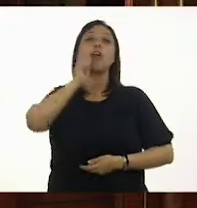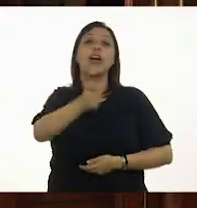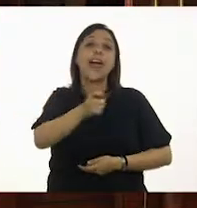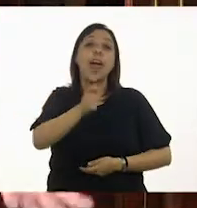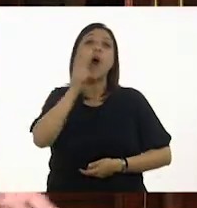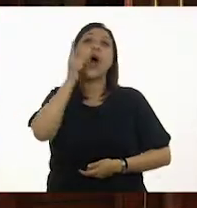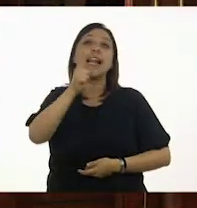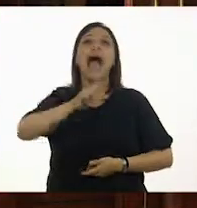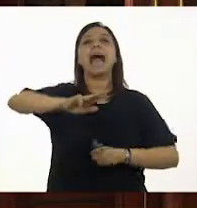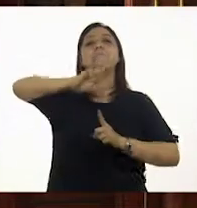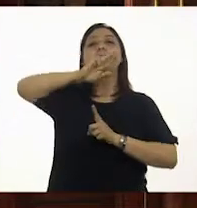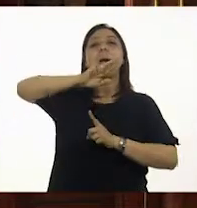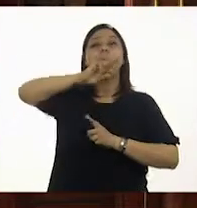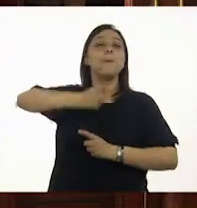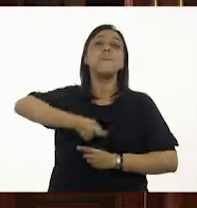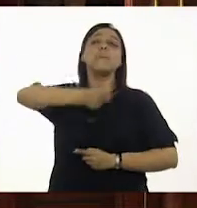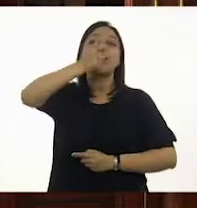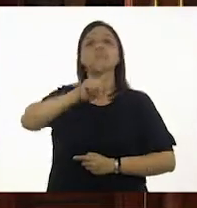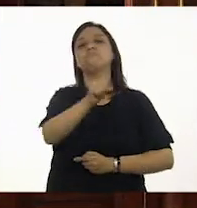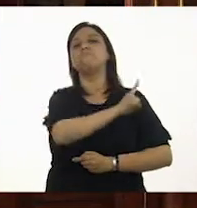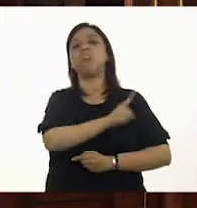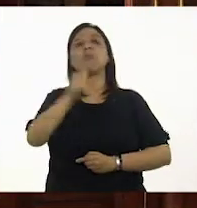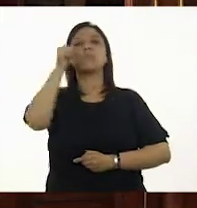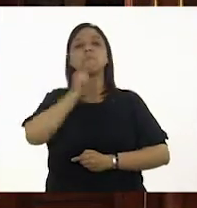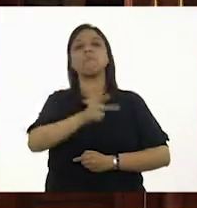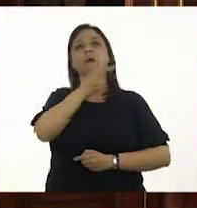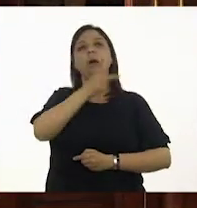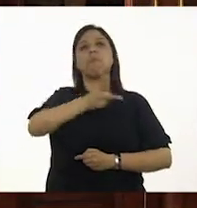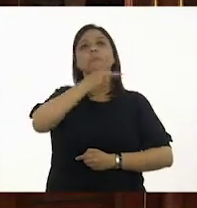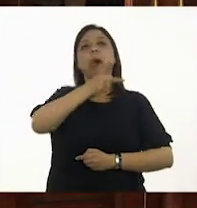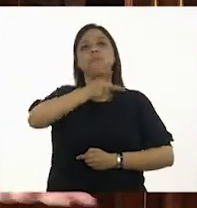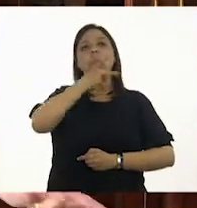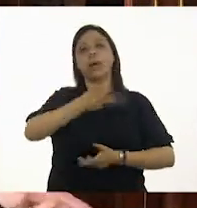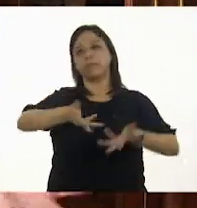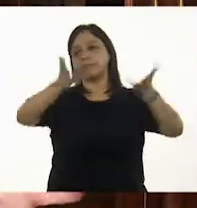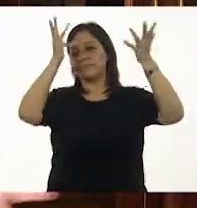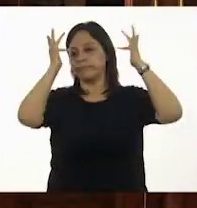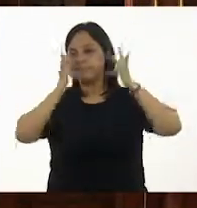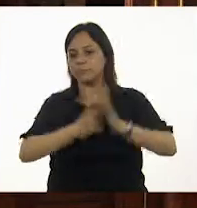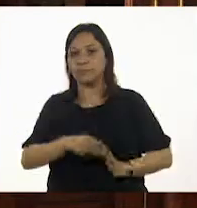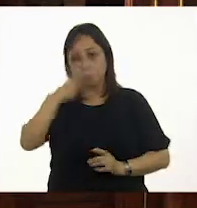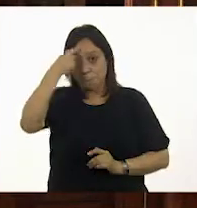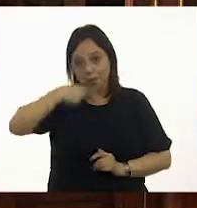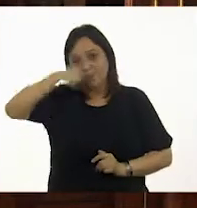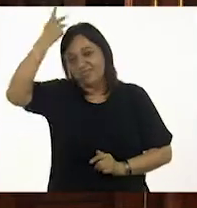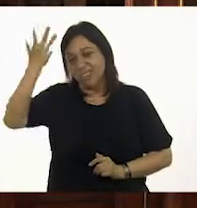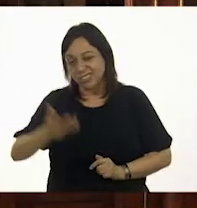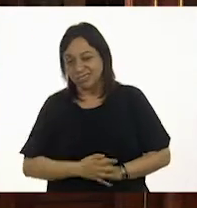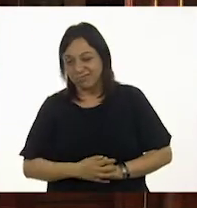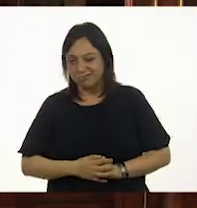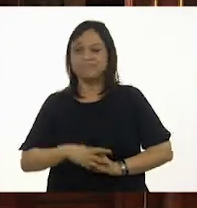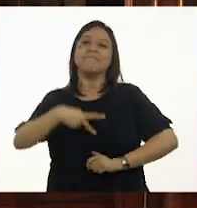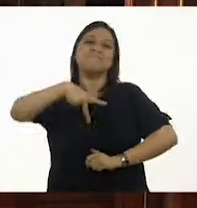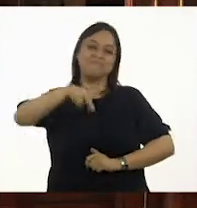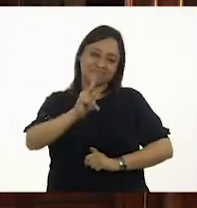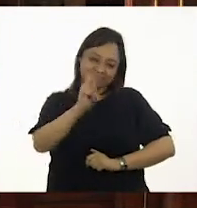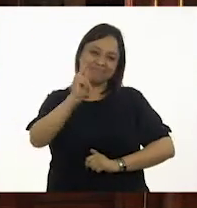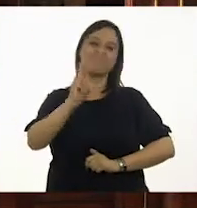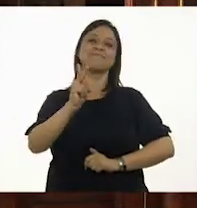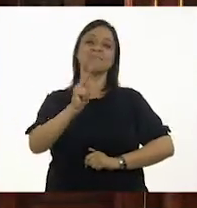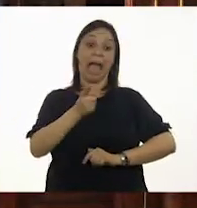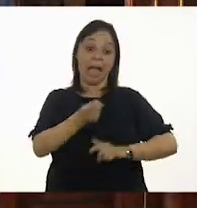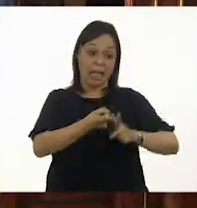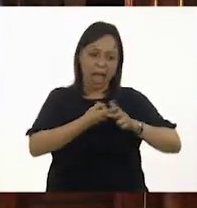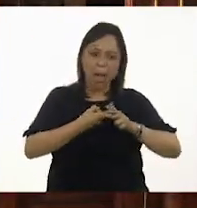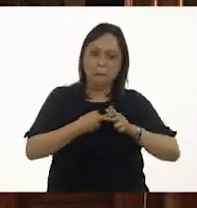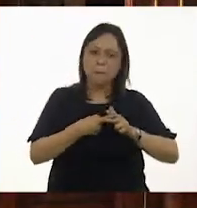mamá. Y no siempre salen con su pa, pa, pa, porque es mucho más fácil. Pero a partir de ahí, uno